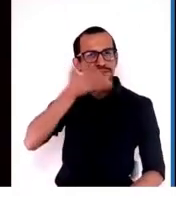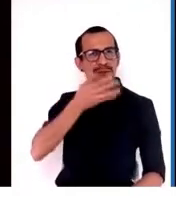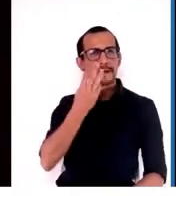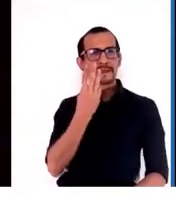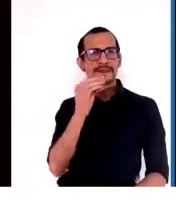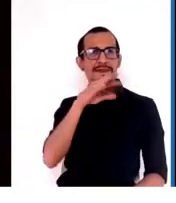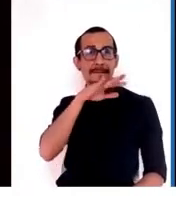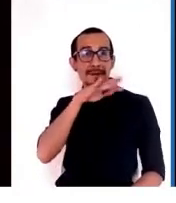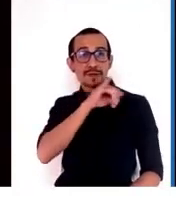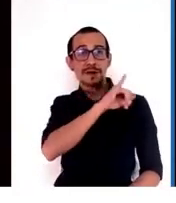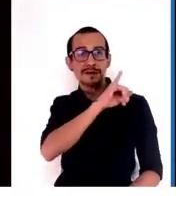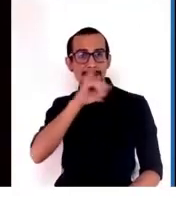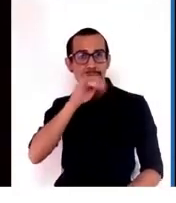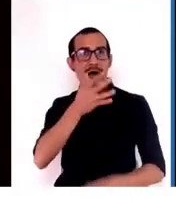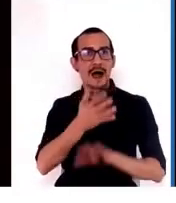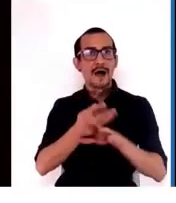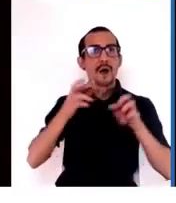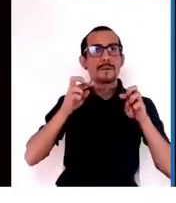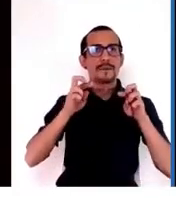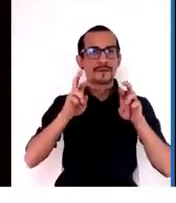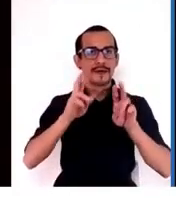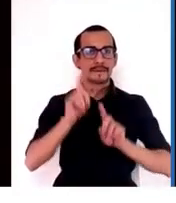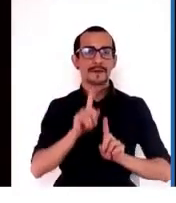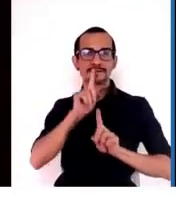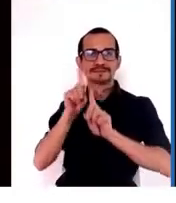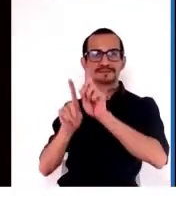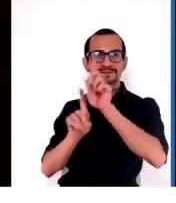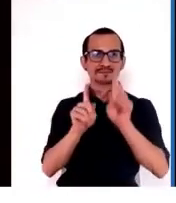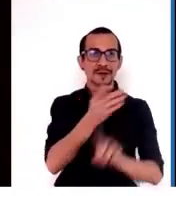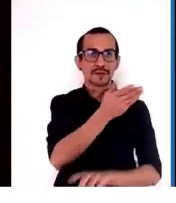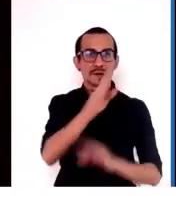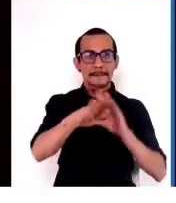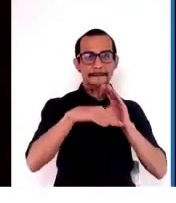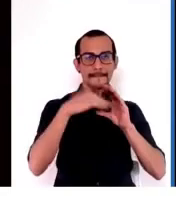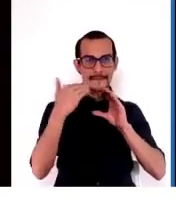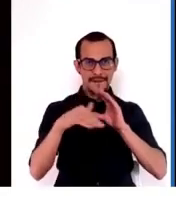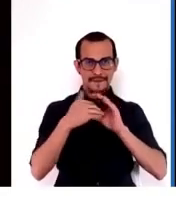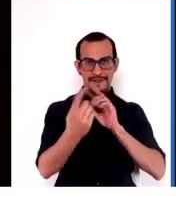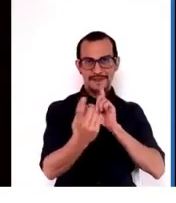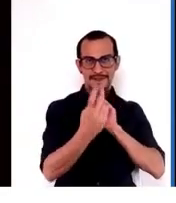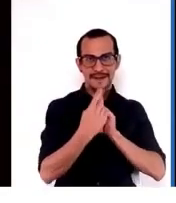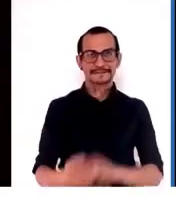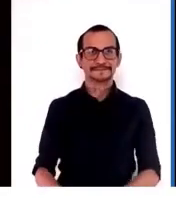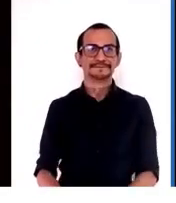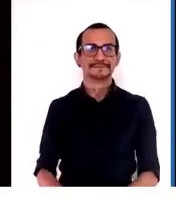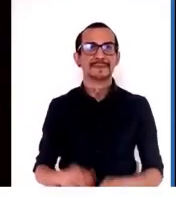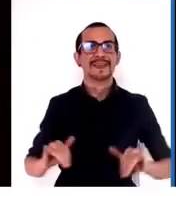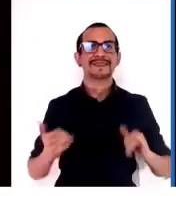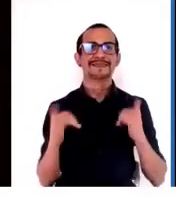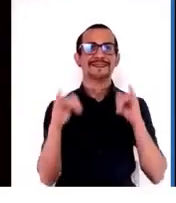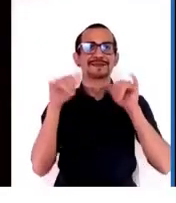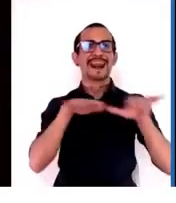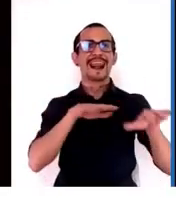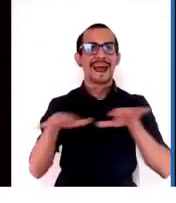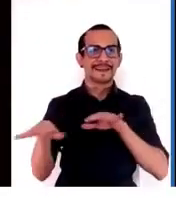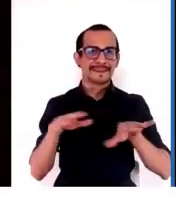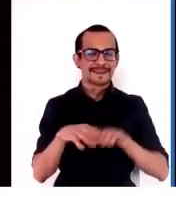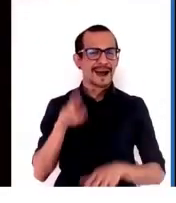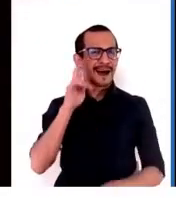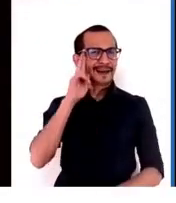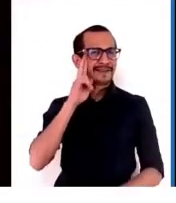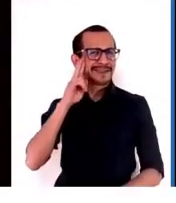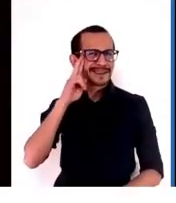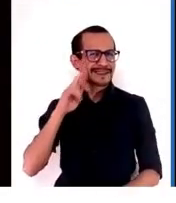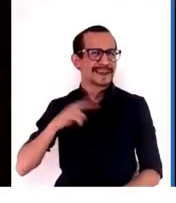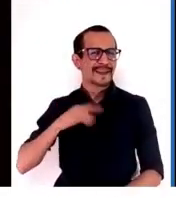media hora y después tendremos la oportunidad de hacerle preguntas que ustedes nos enviarán directamente. Disfruten mucho esta actividad en que reflexionaremos